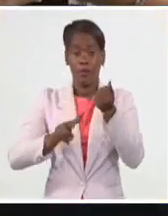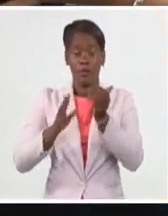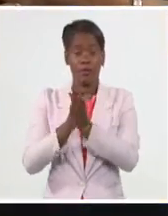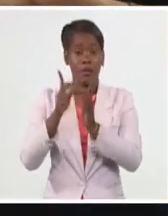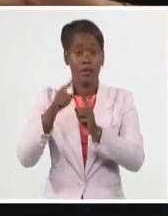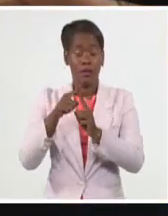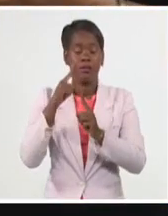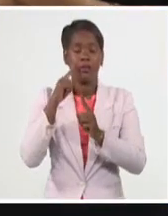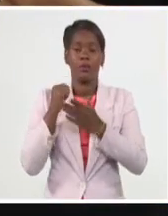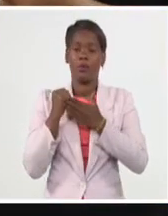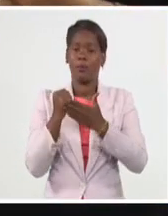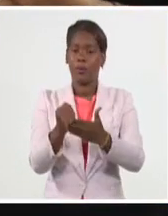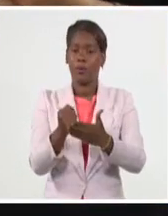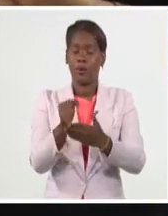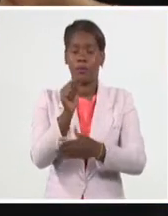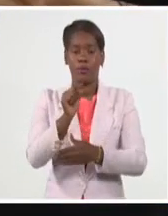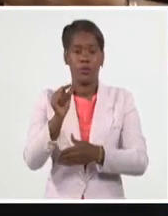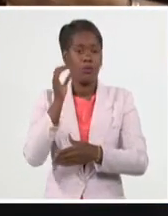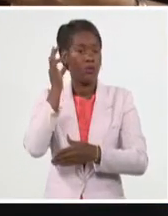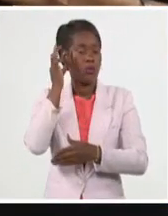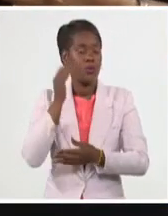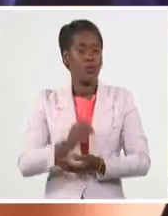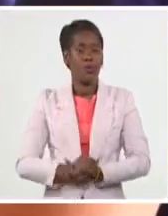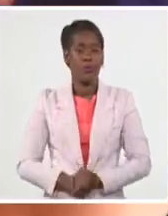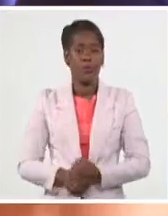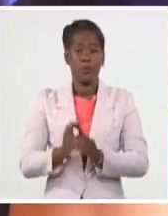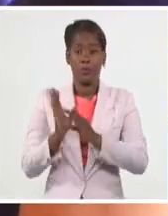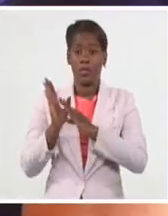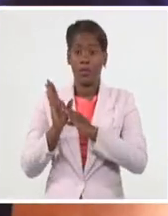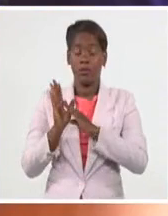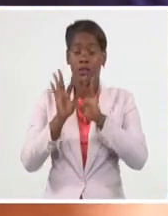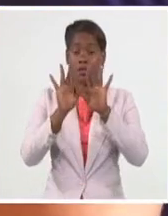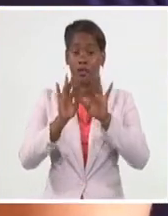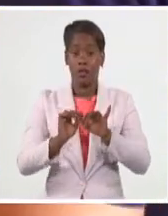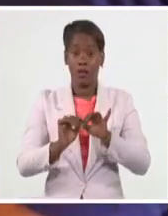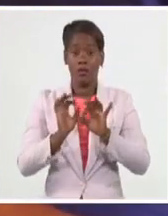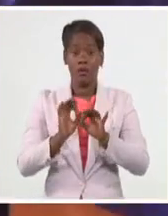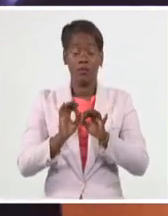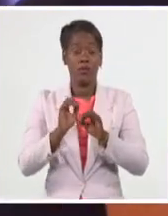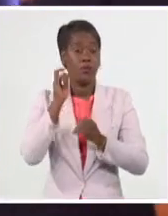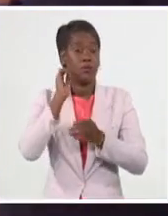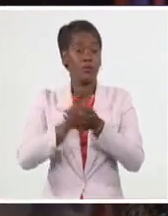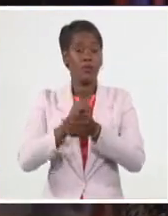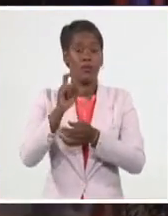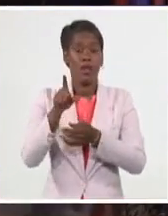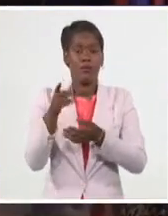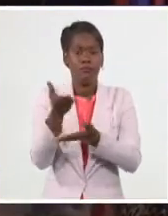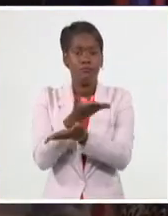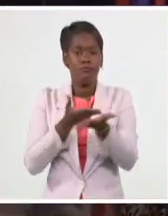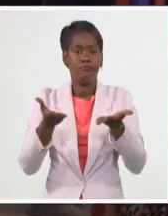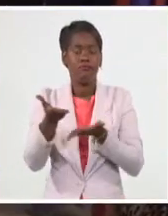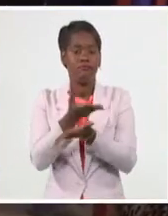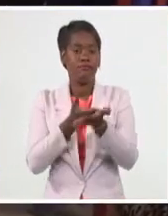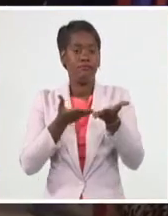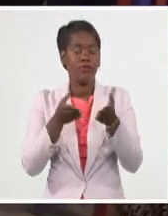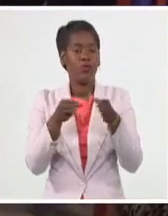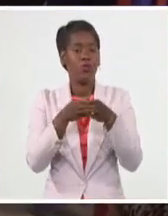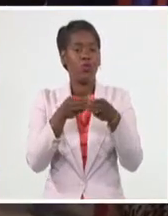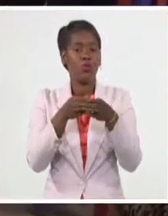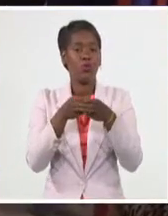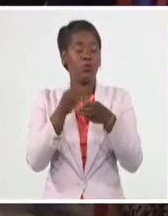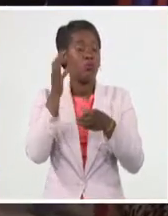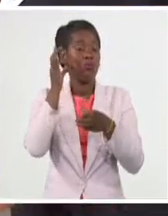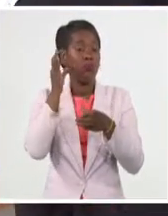En su recorrido por comunidades e instituciones, la Secretaria General de la Federación compartió criterios con trabajadores de la Romera Cárdenas, perteneciente a la